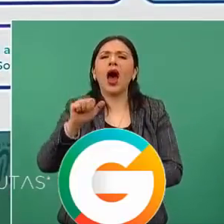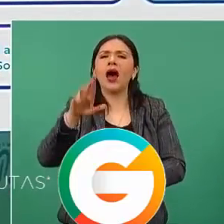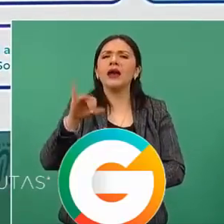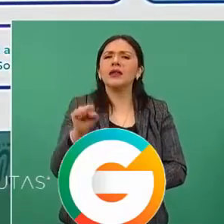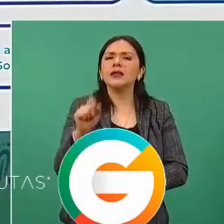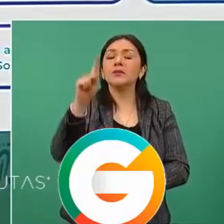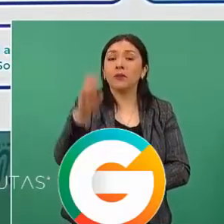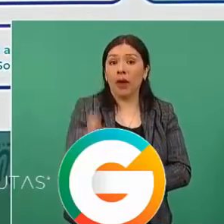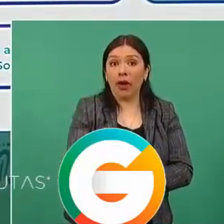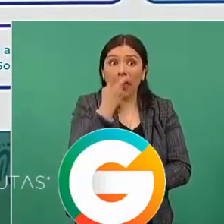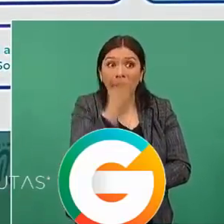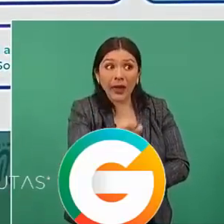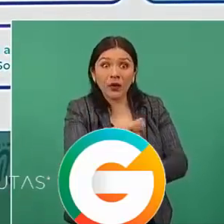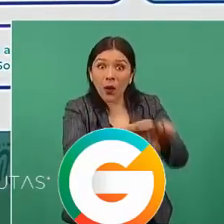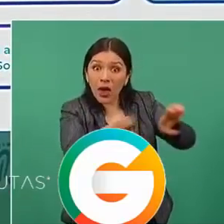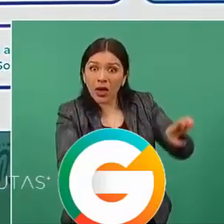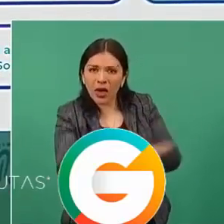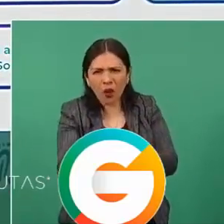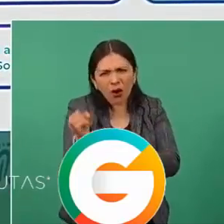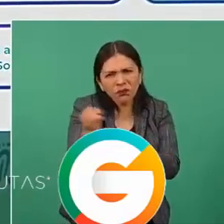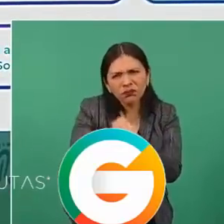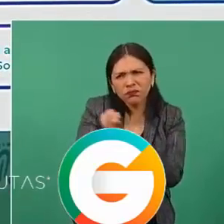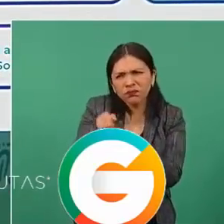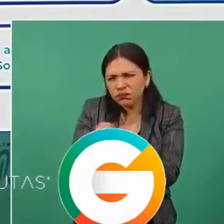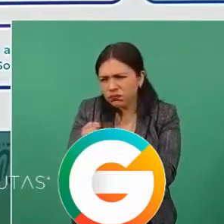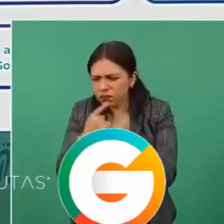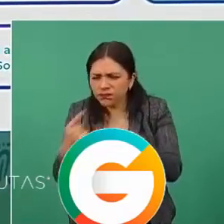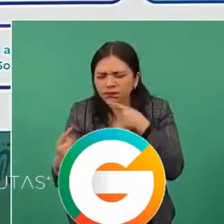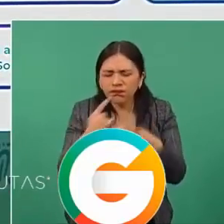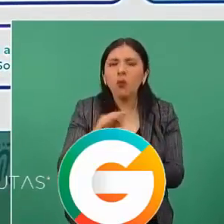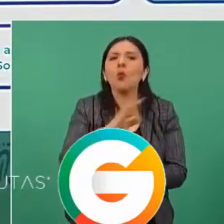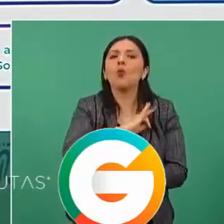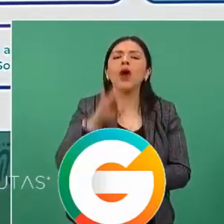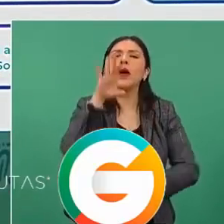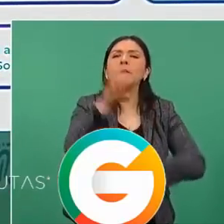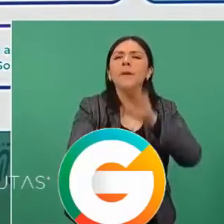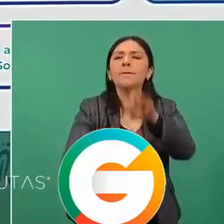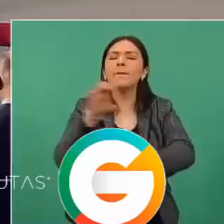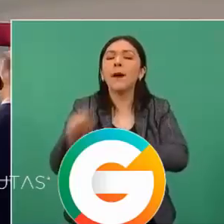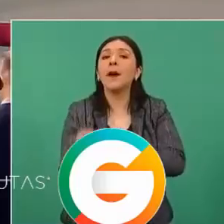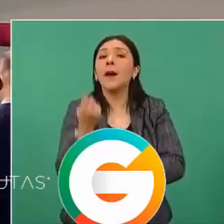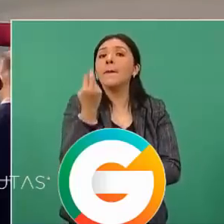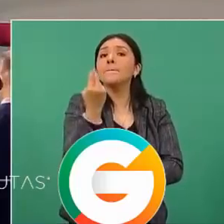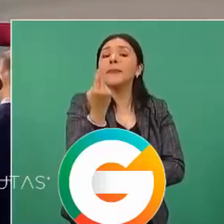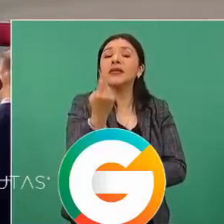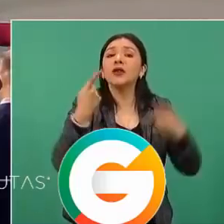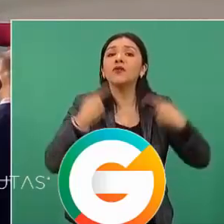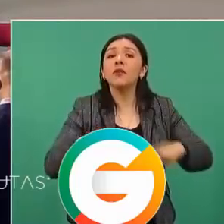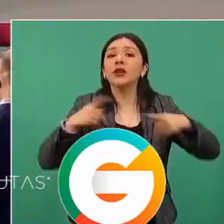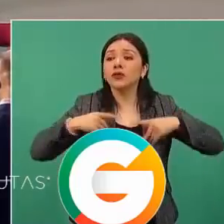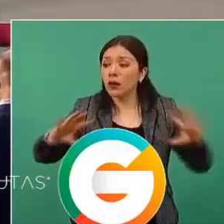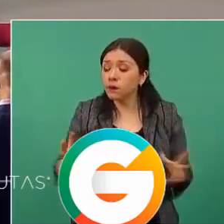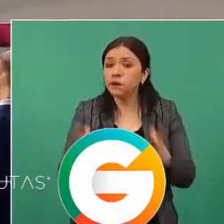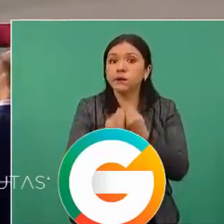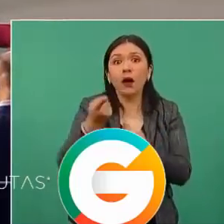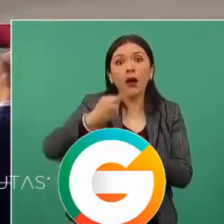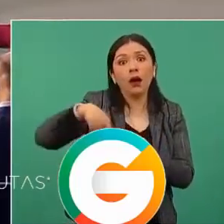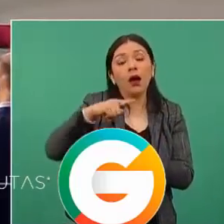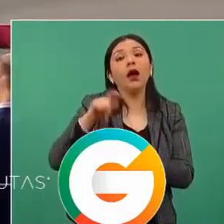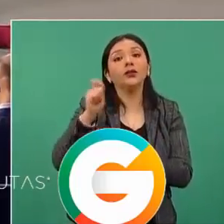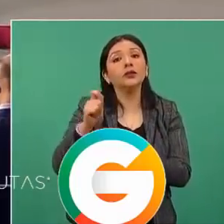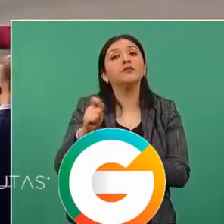logrando a través de la inteligencia la captura de 25 agresores que tuvieron que ver con ese